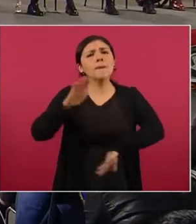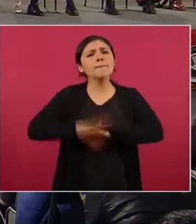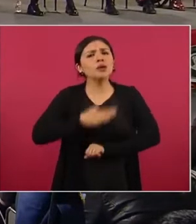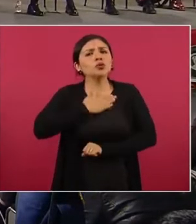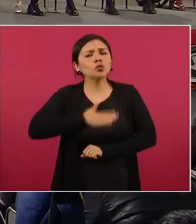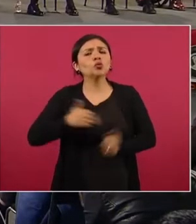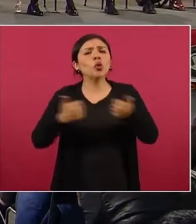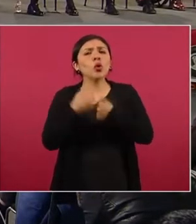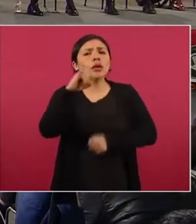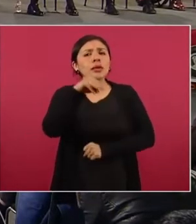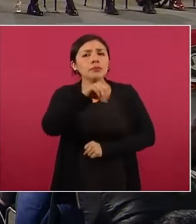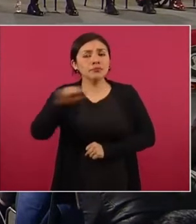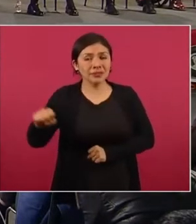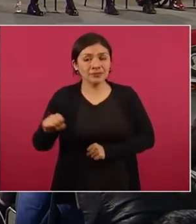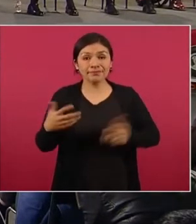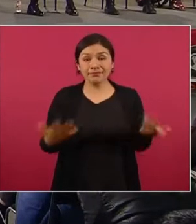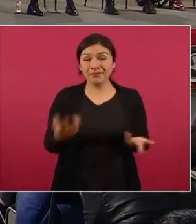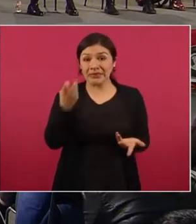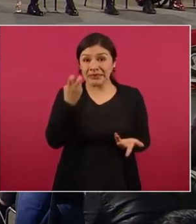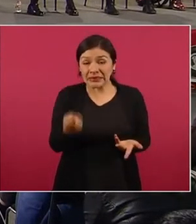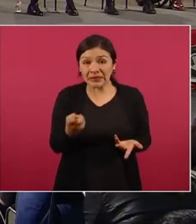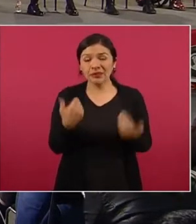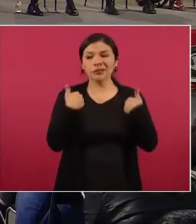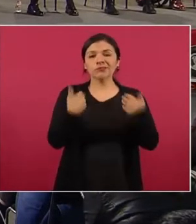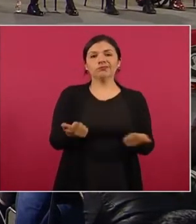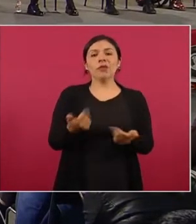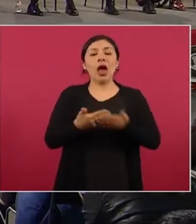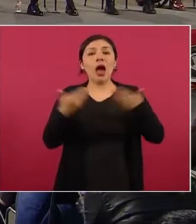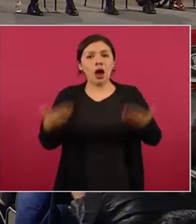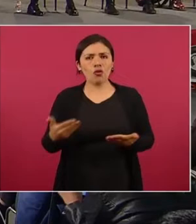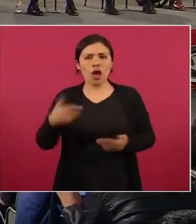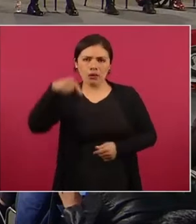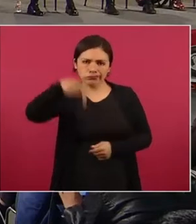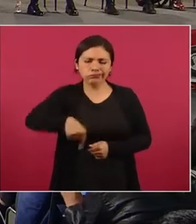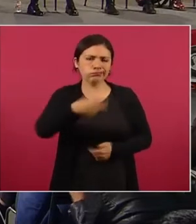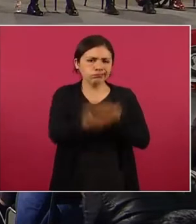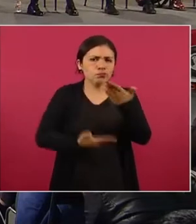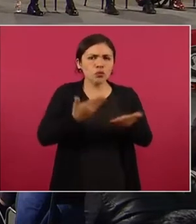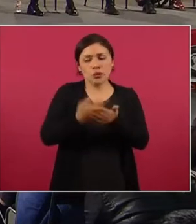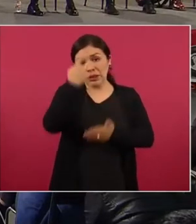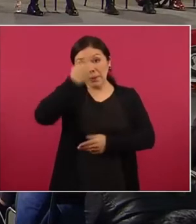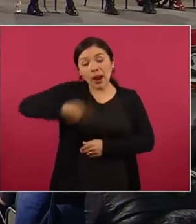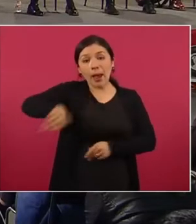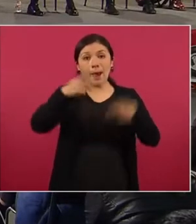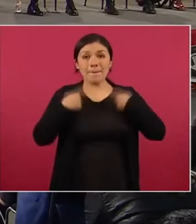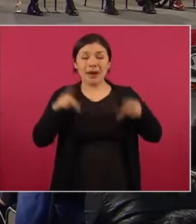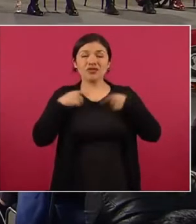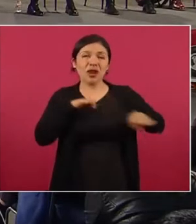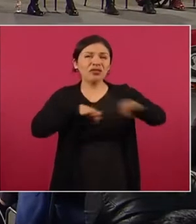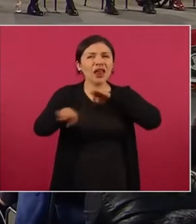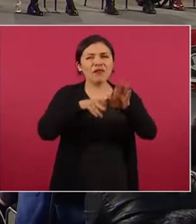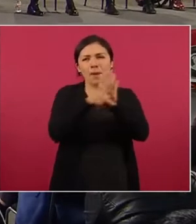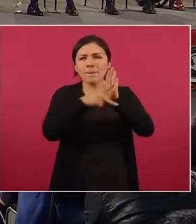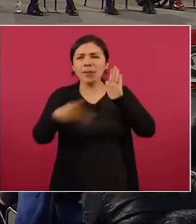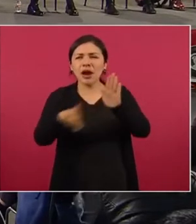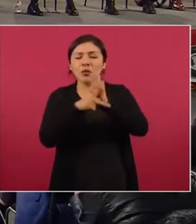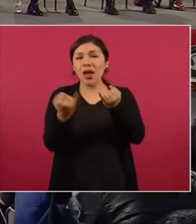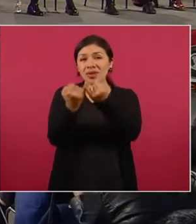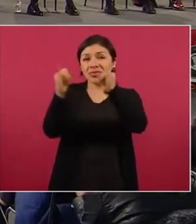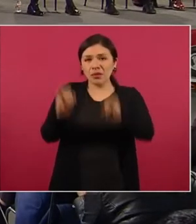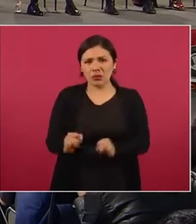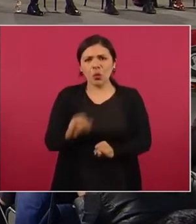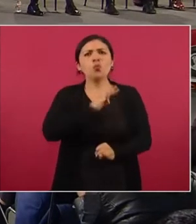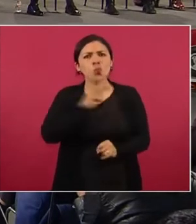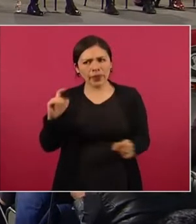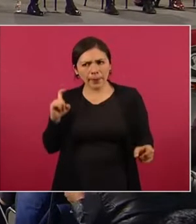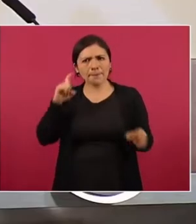seguridad social. Y en este camino es que hoy se hace la propuesta para que los periodistas independientes cuenten con esa seguridad